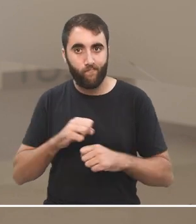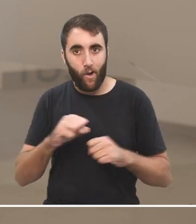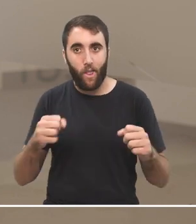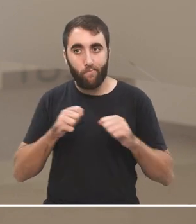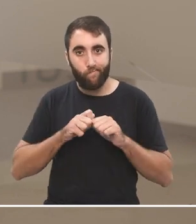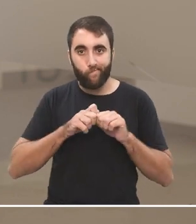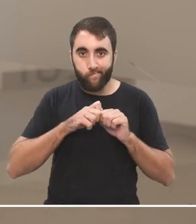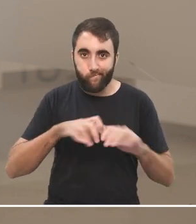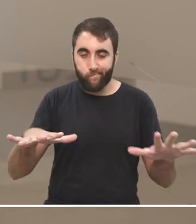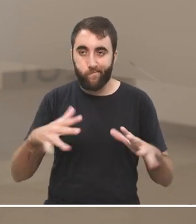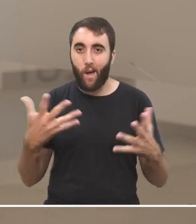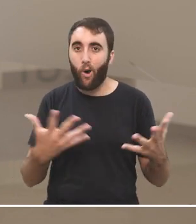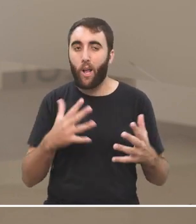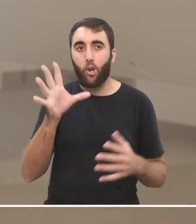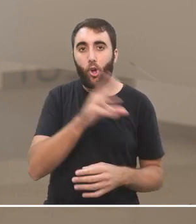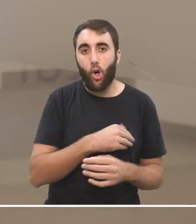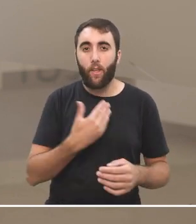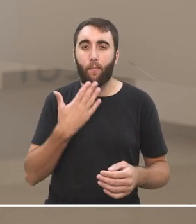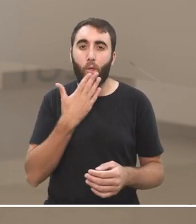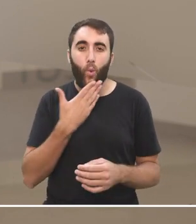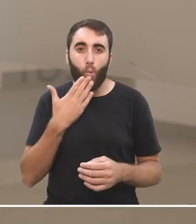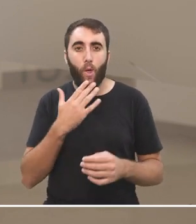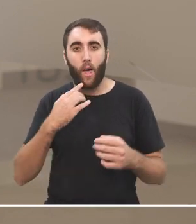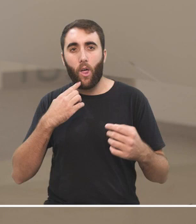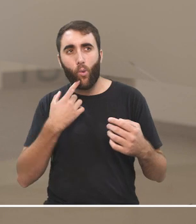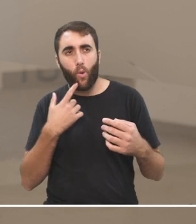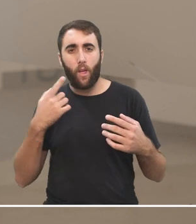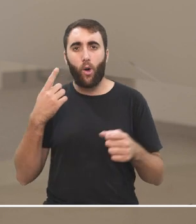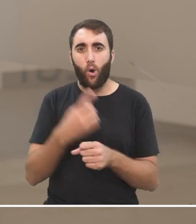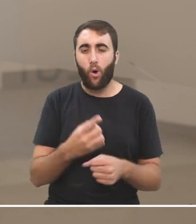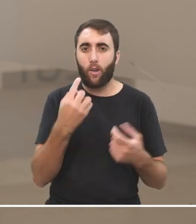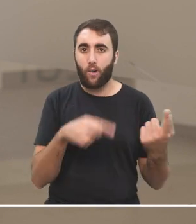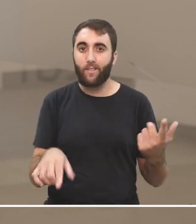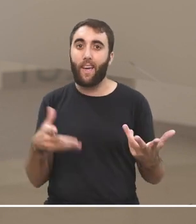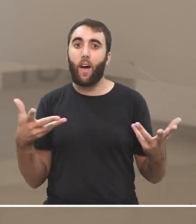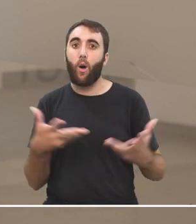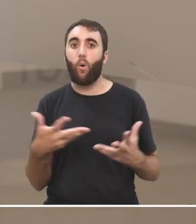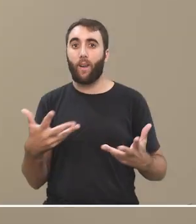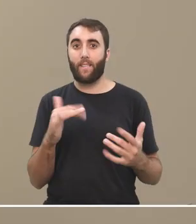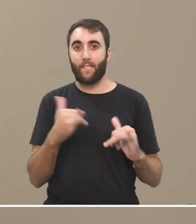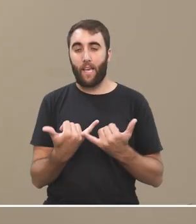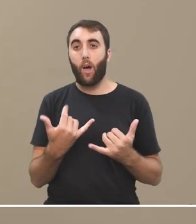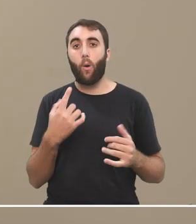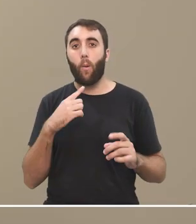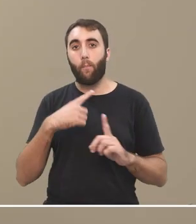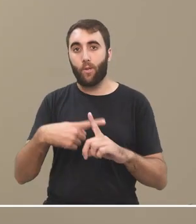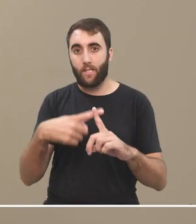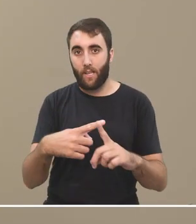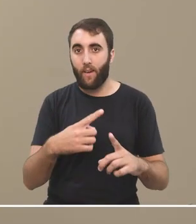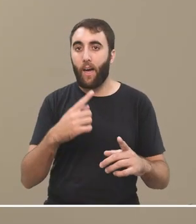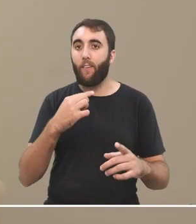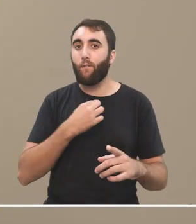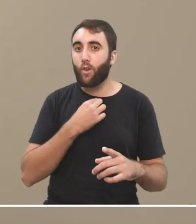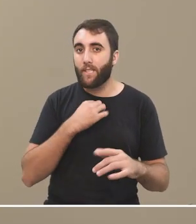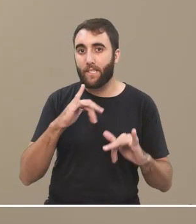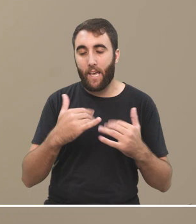motivo de disputa y en ese sentido hay un componente evidentemente positivo o sea las voces se